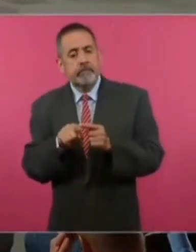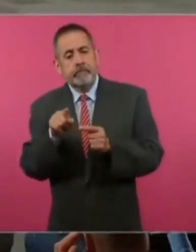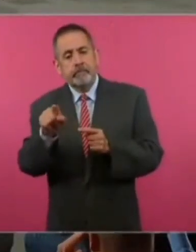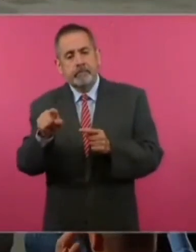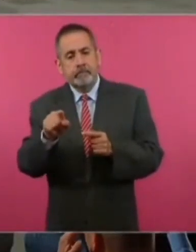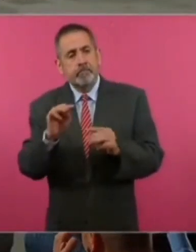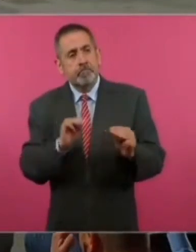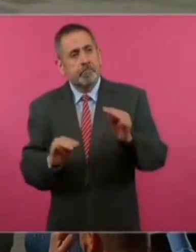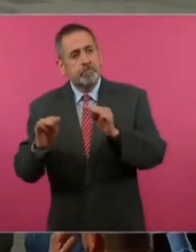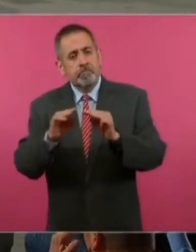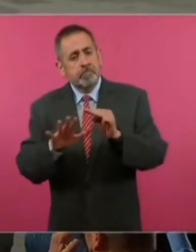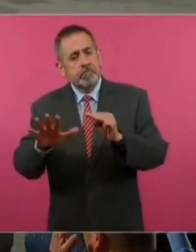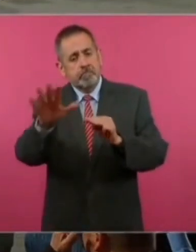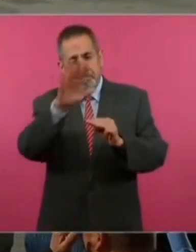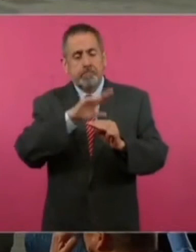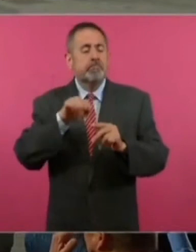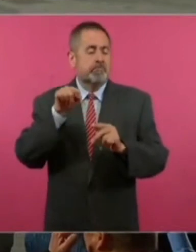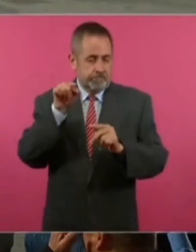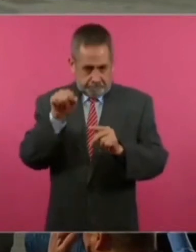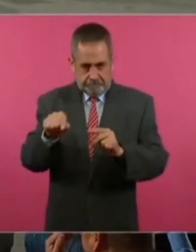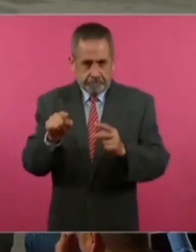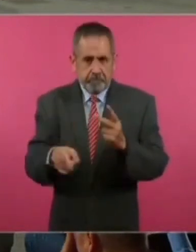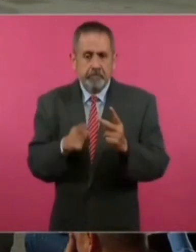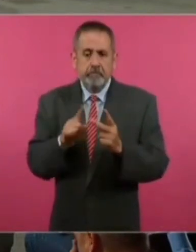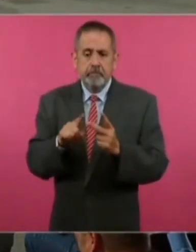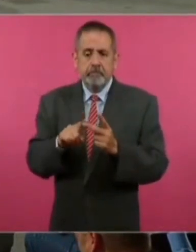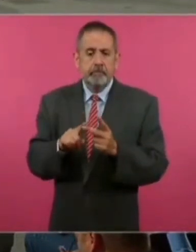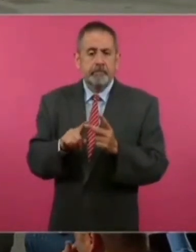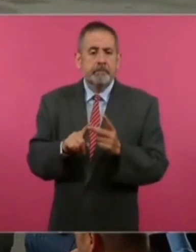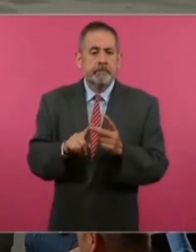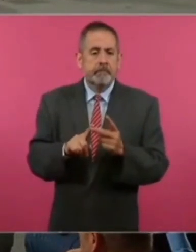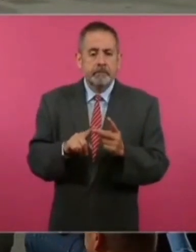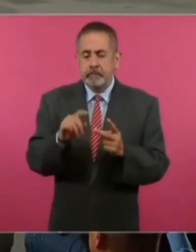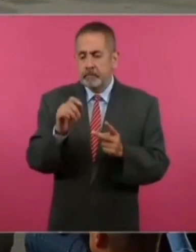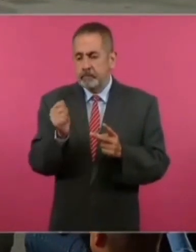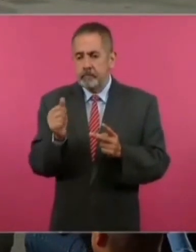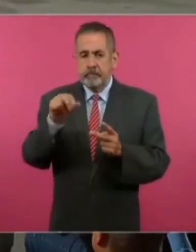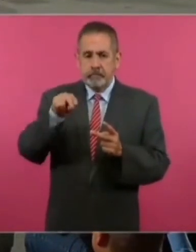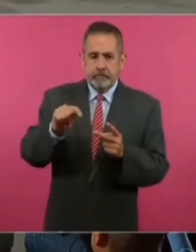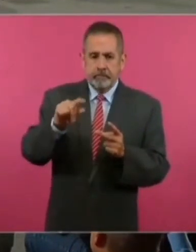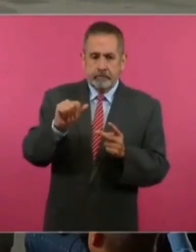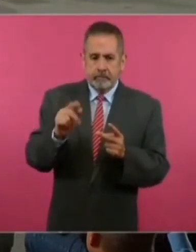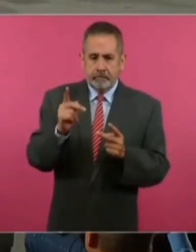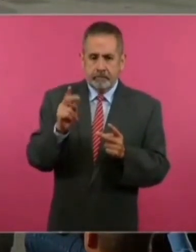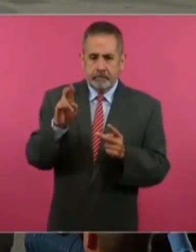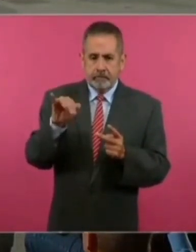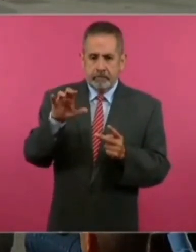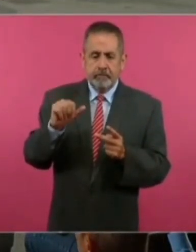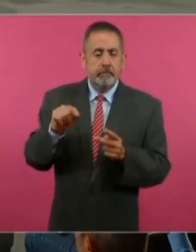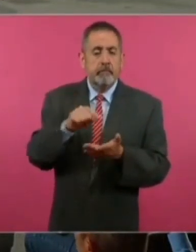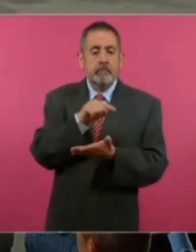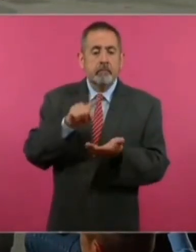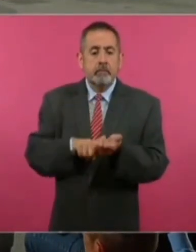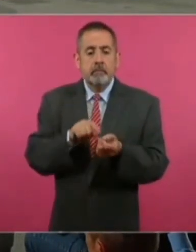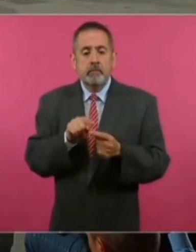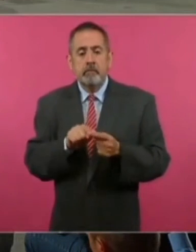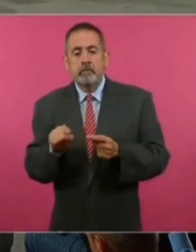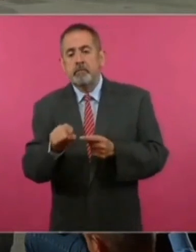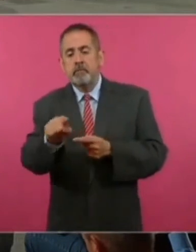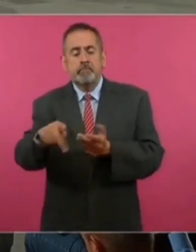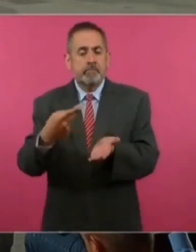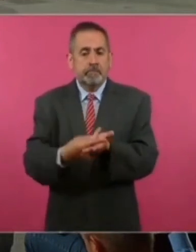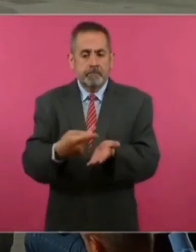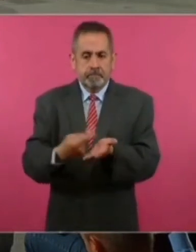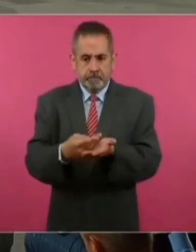hermosa montaña de Guerrero, así como la Parroquia de Santa Prisca, muy conocida por todas y por todos